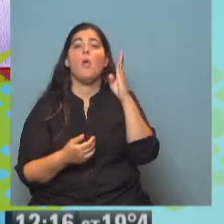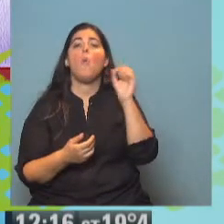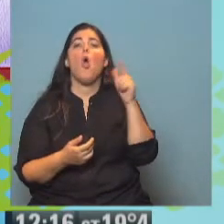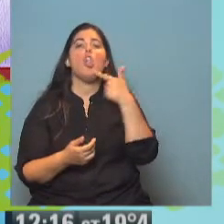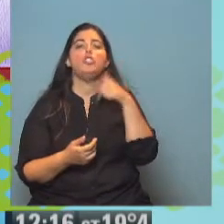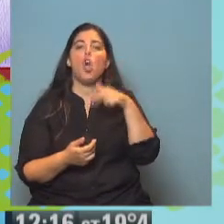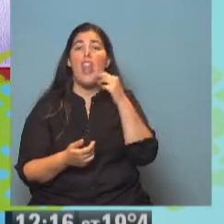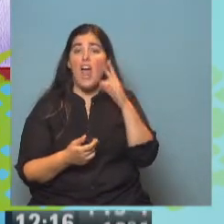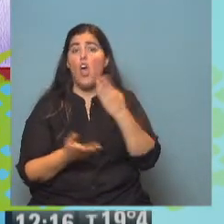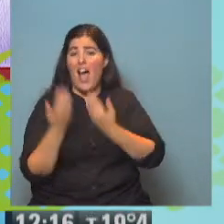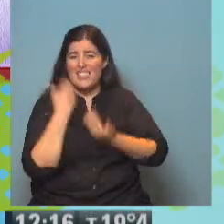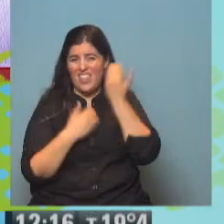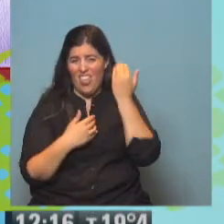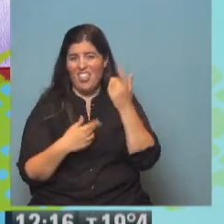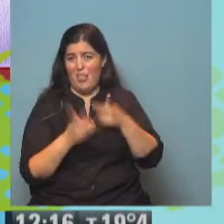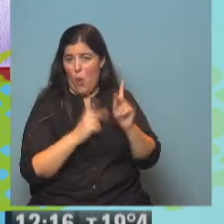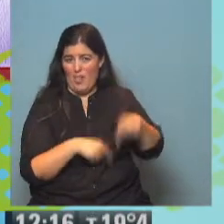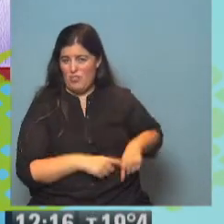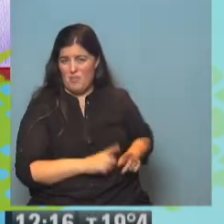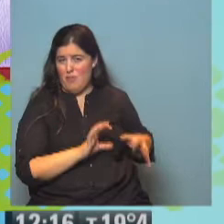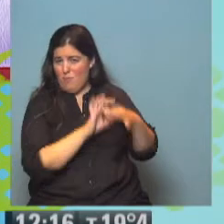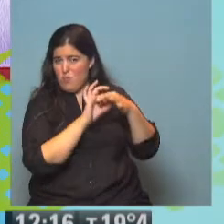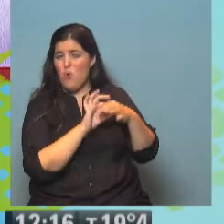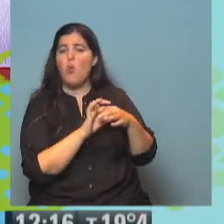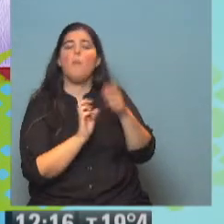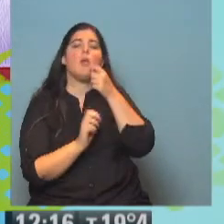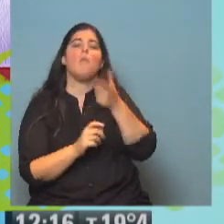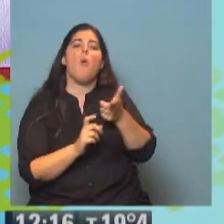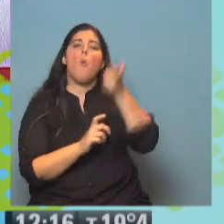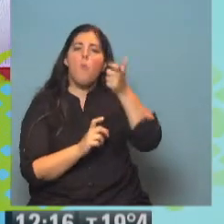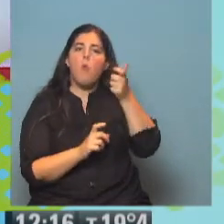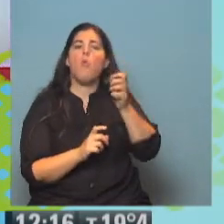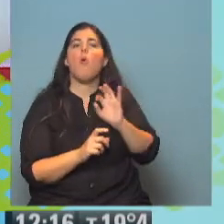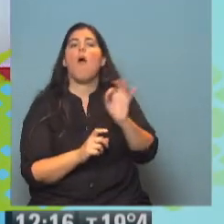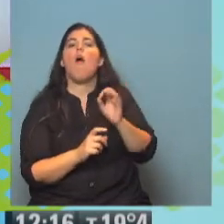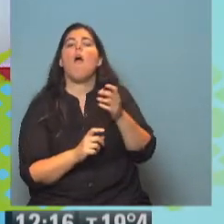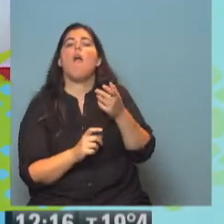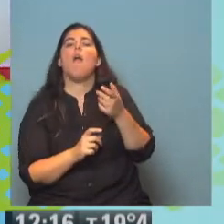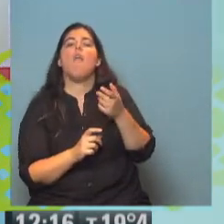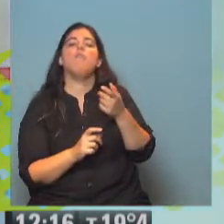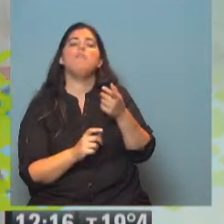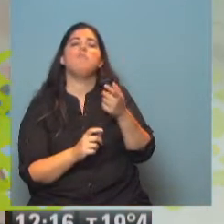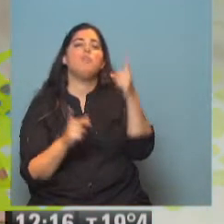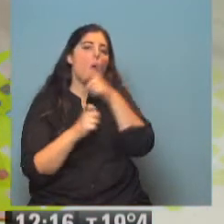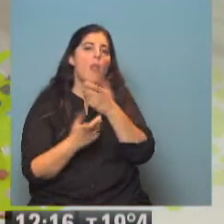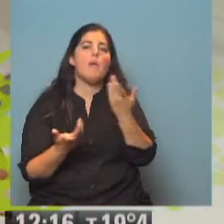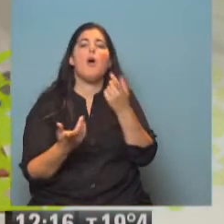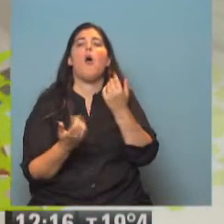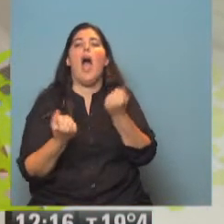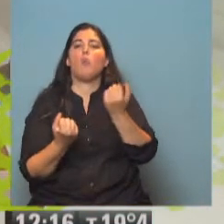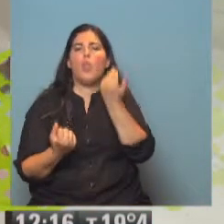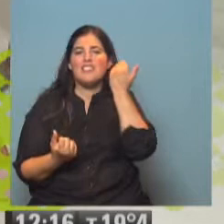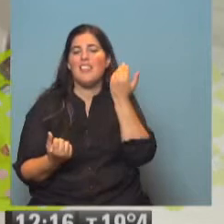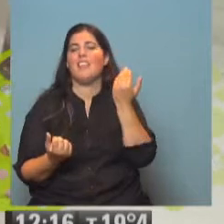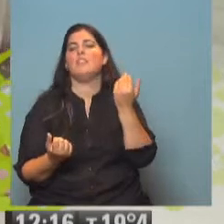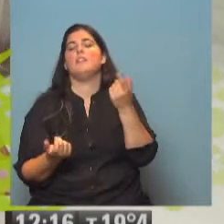accidente. Claro, pero muchos jóvenes a veces que o lo balearon o me balearon, o sea, por algún problema o un accidente de auto.